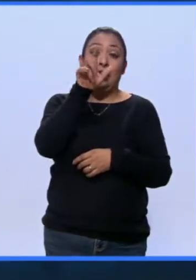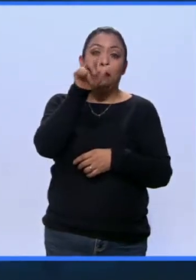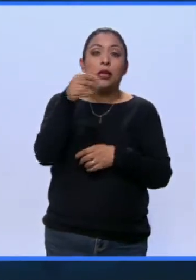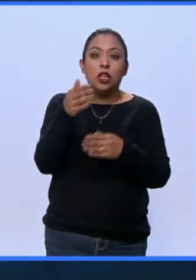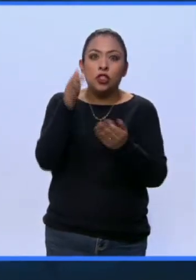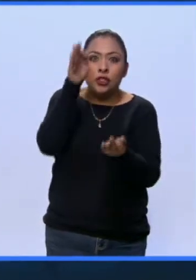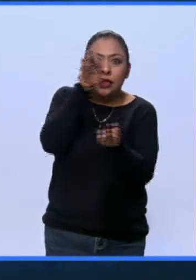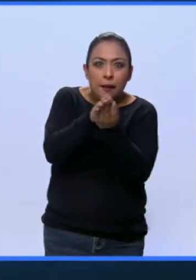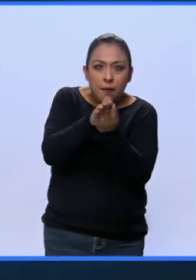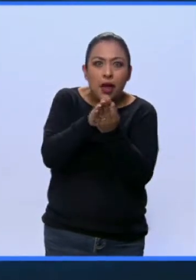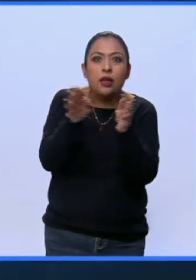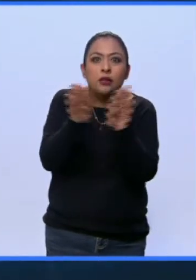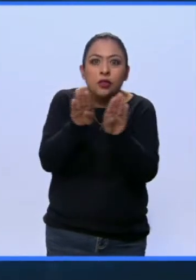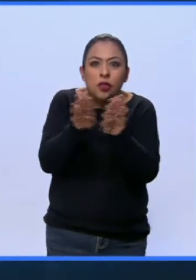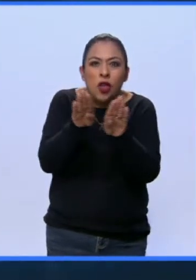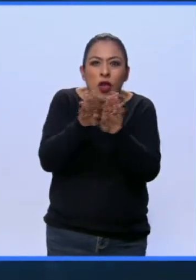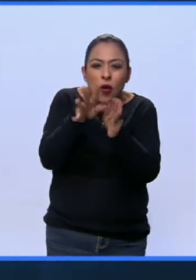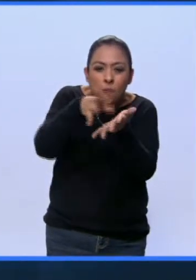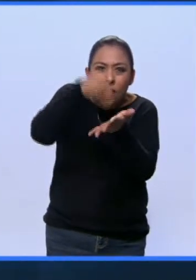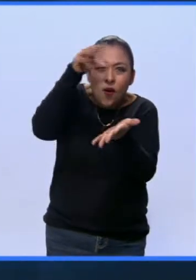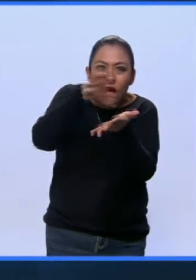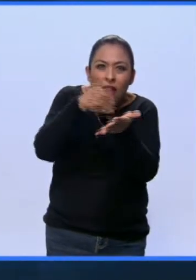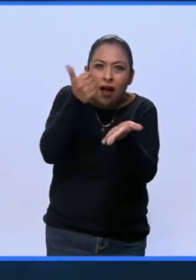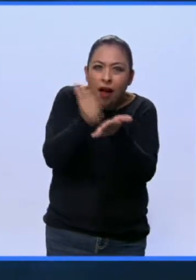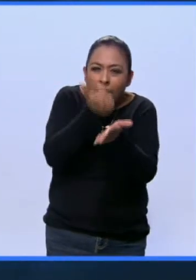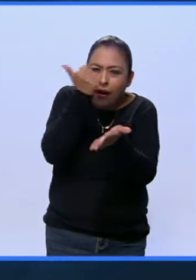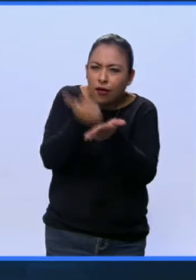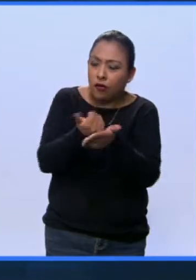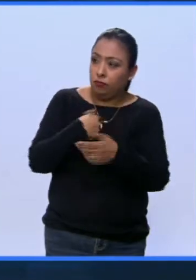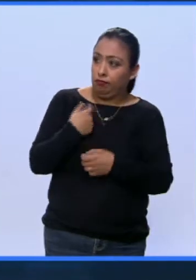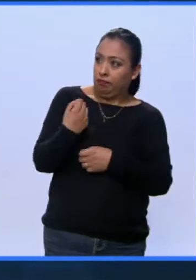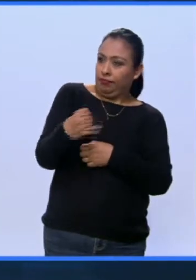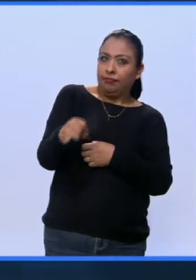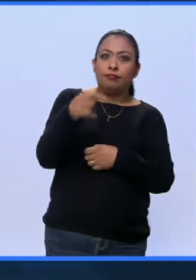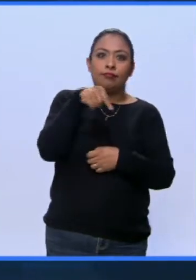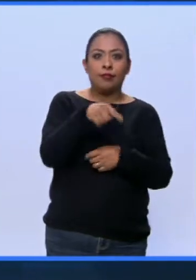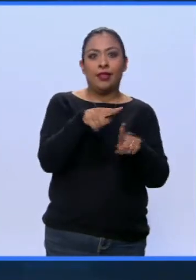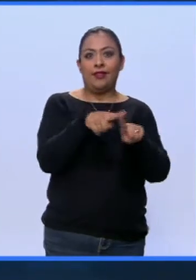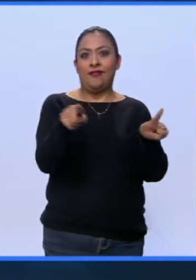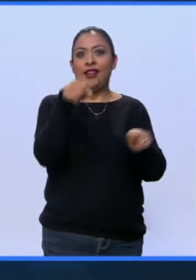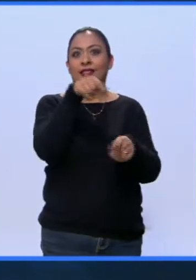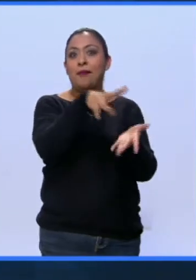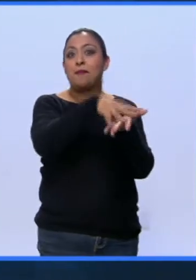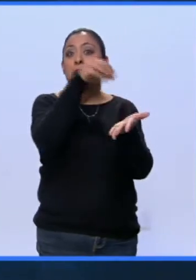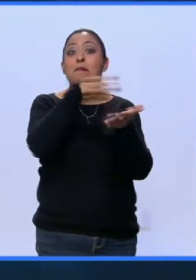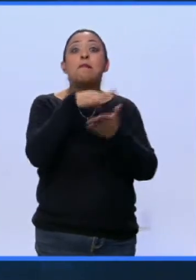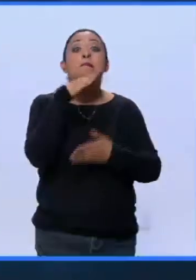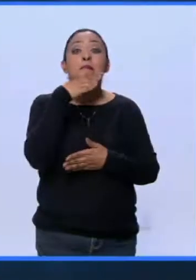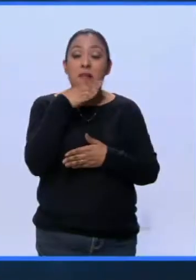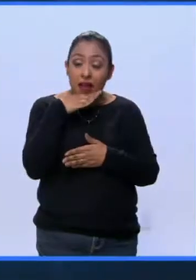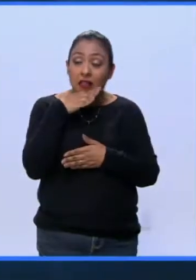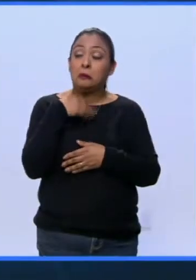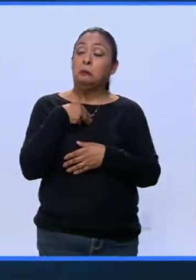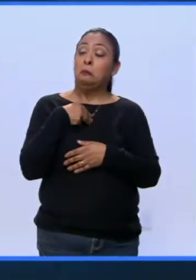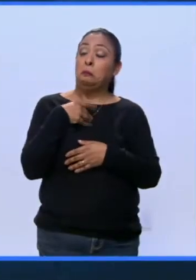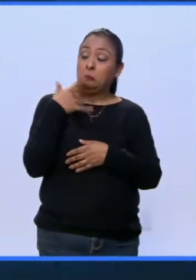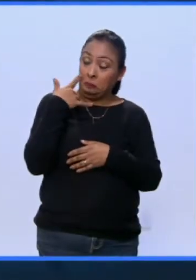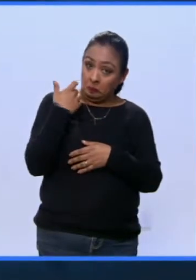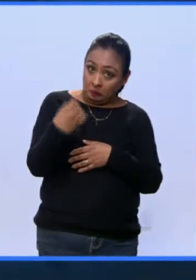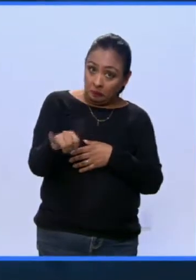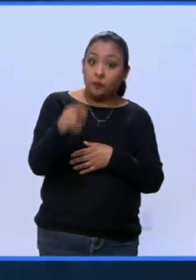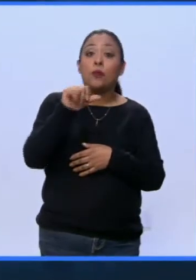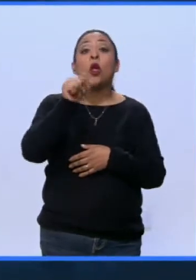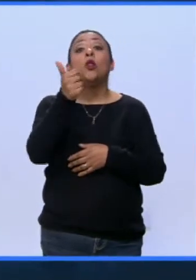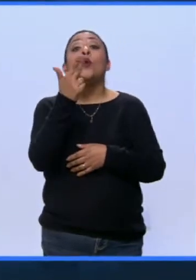tamales con harina de arroz, ¿no? Y nosotros, pues, lo hacemos aquí con harina de maíz. El uso de la